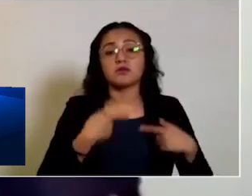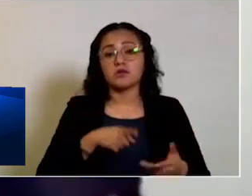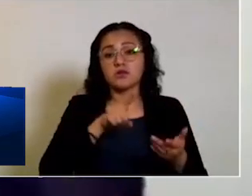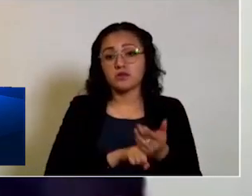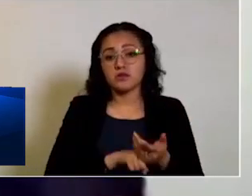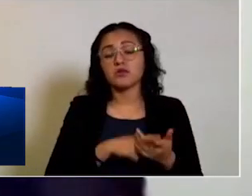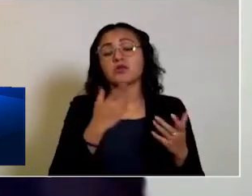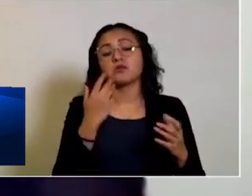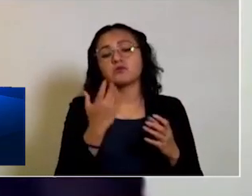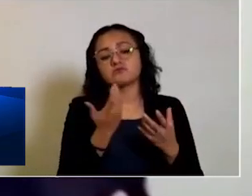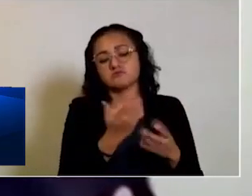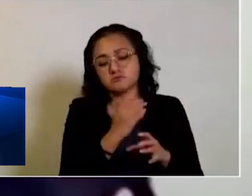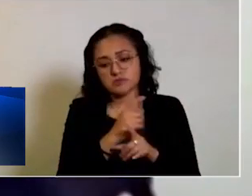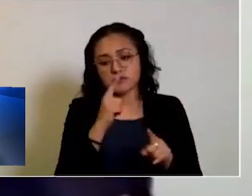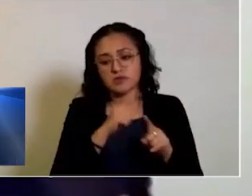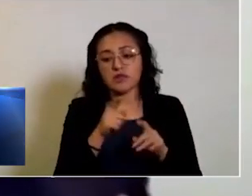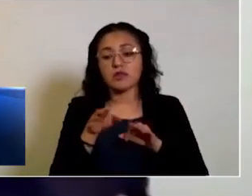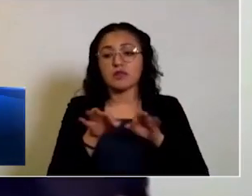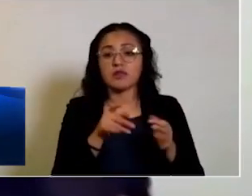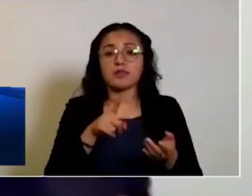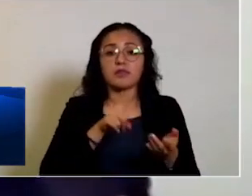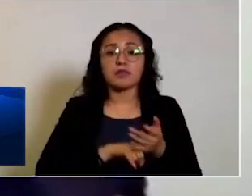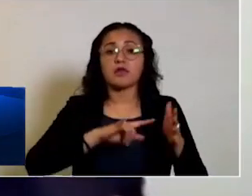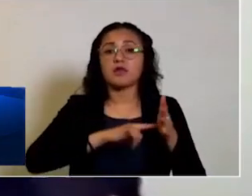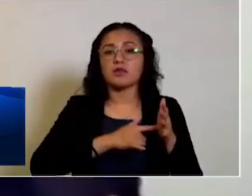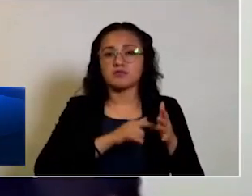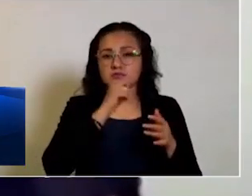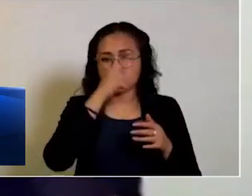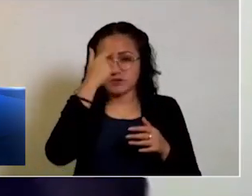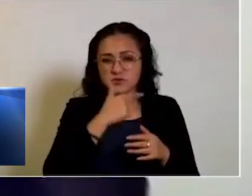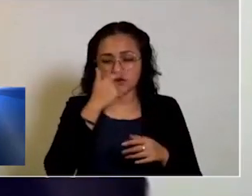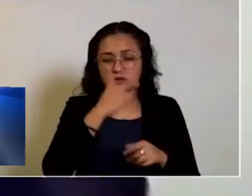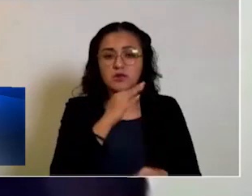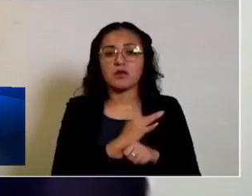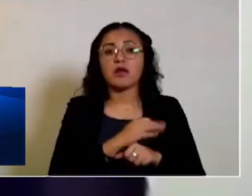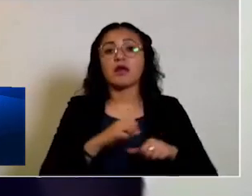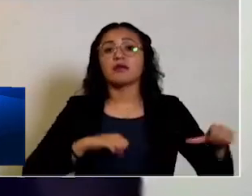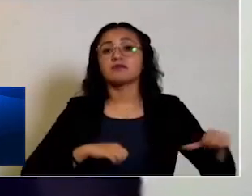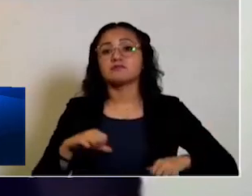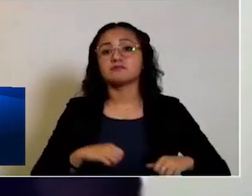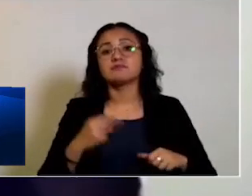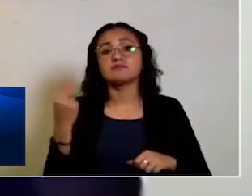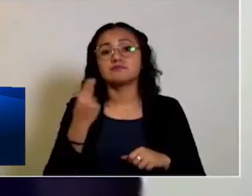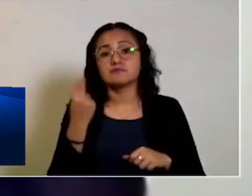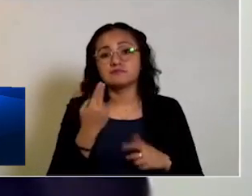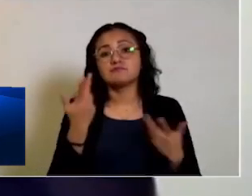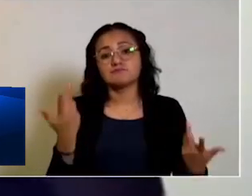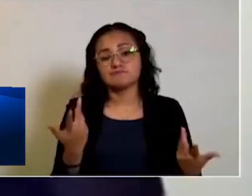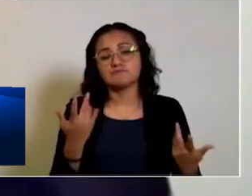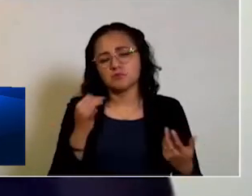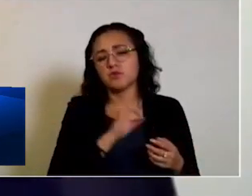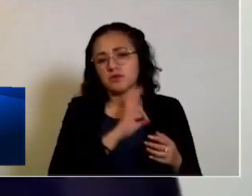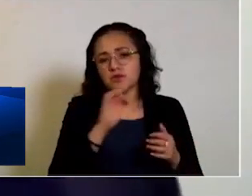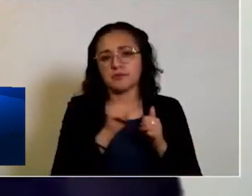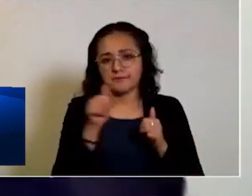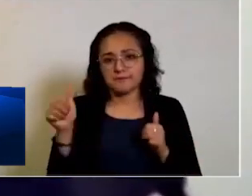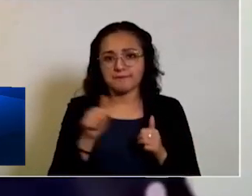mercantil y ejecutivo que elabora en el horario de restricción cuya actividad esté catalogada como esencial.